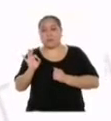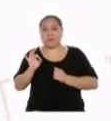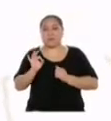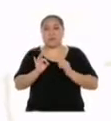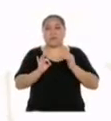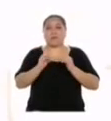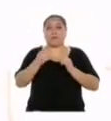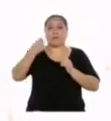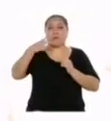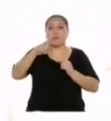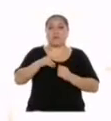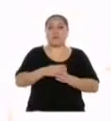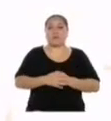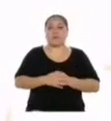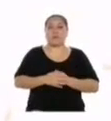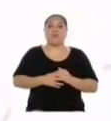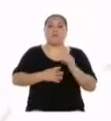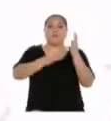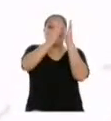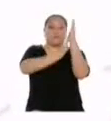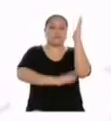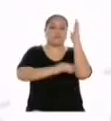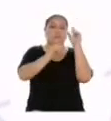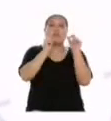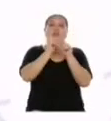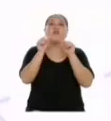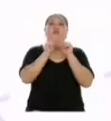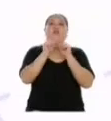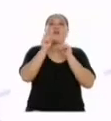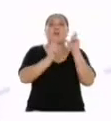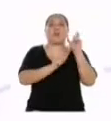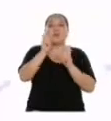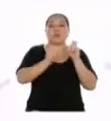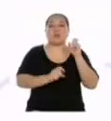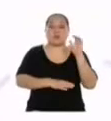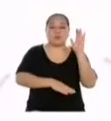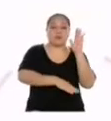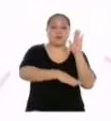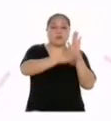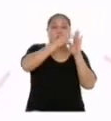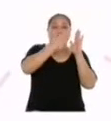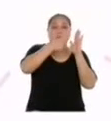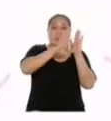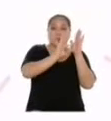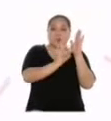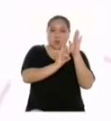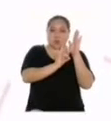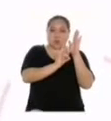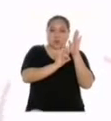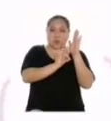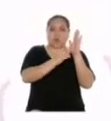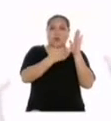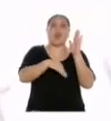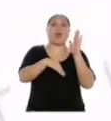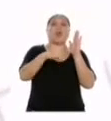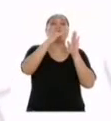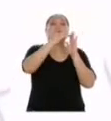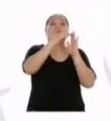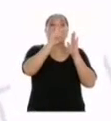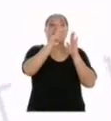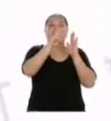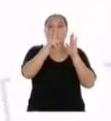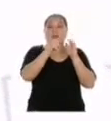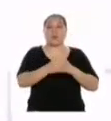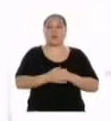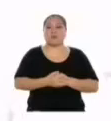y 12. En el eje vertical va el número de personas. Como la mayor frecuencia absoluta es 19, nuestra escala va hasta el 21.